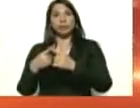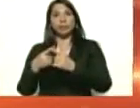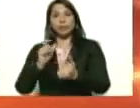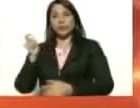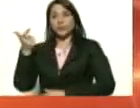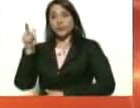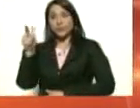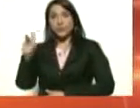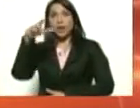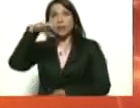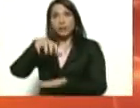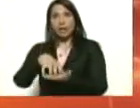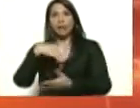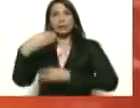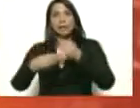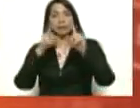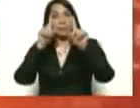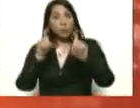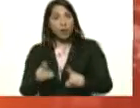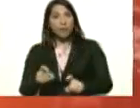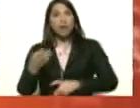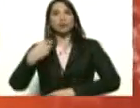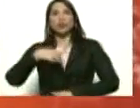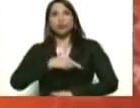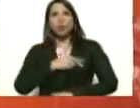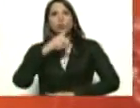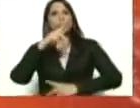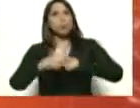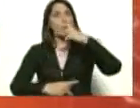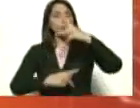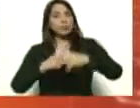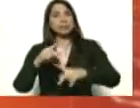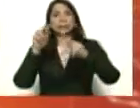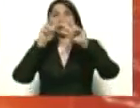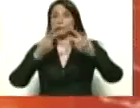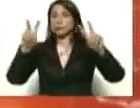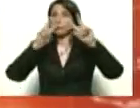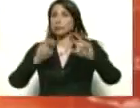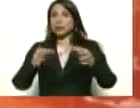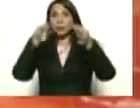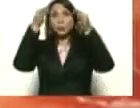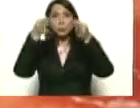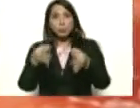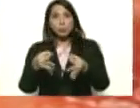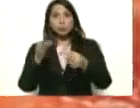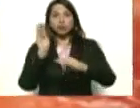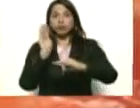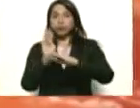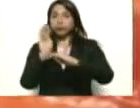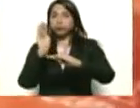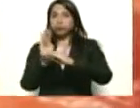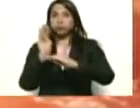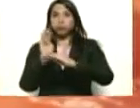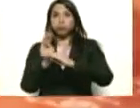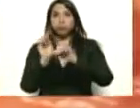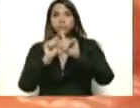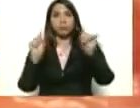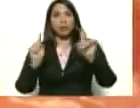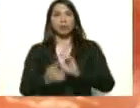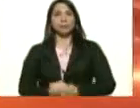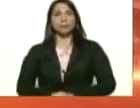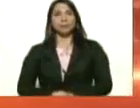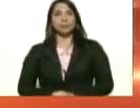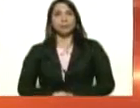destino también se le hace prueba. Es decir, que estamos en un proceso, presidente, muy riguroso y muy cuidadoso para preservar